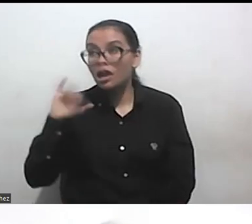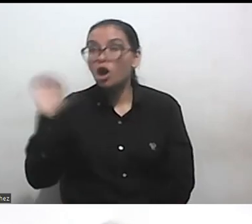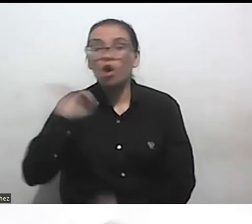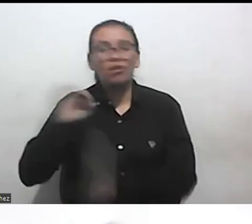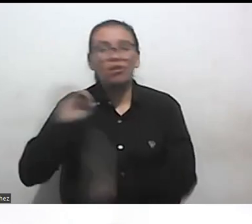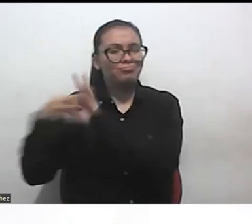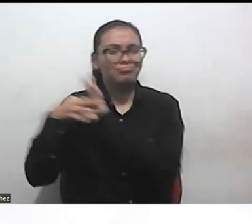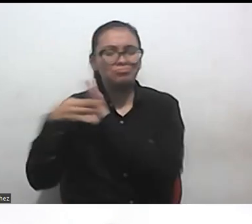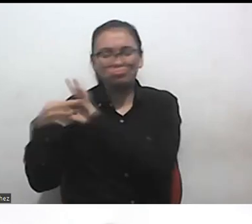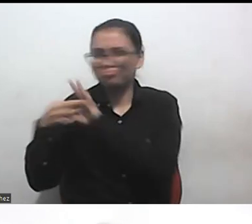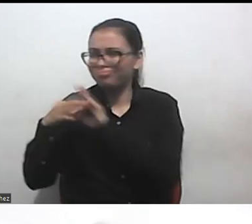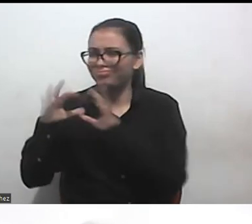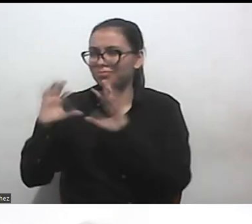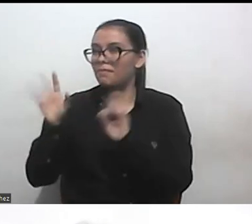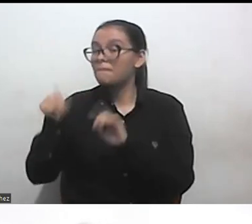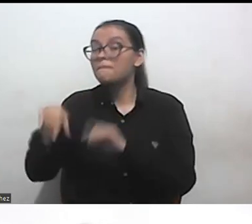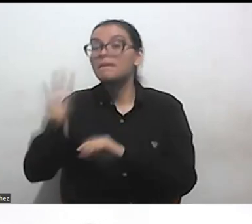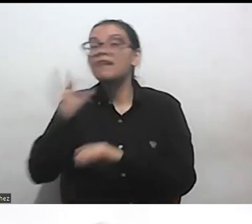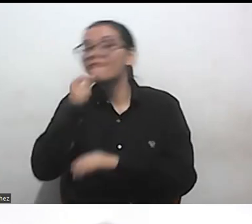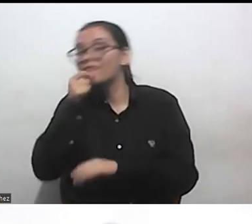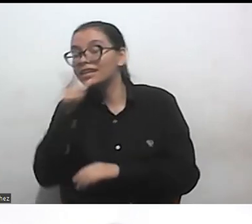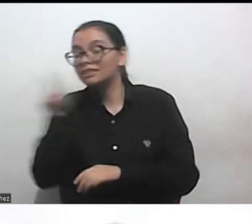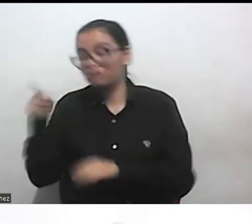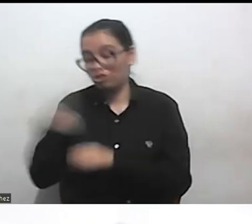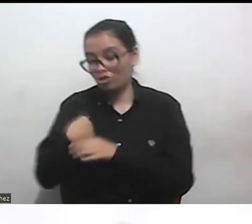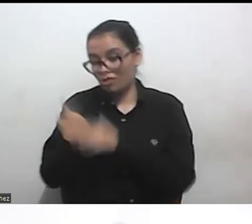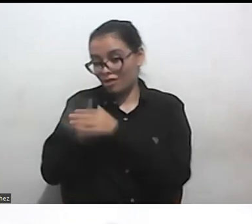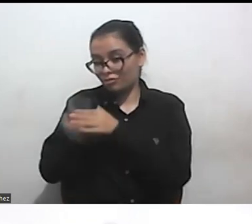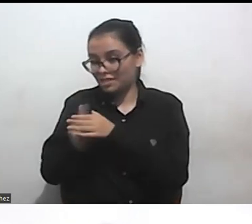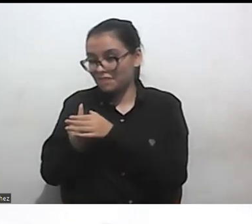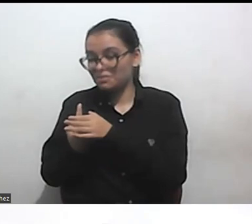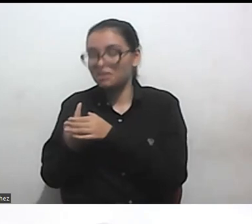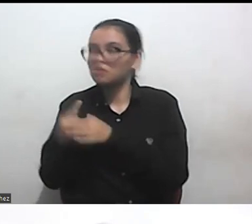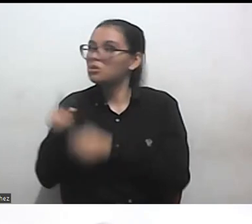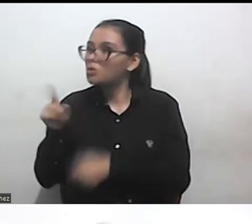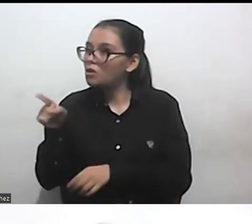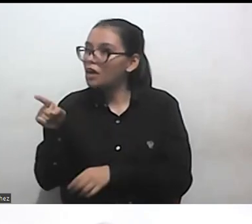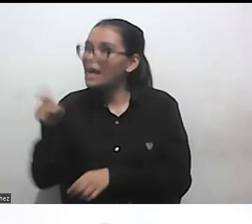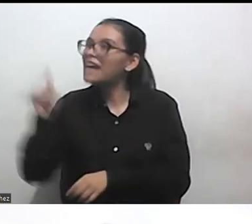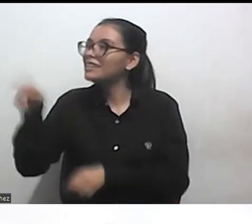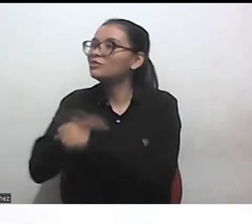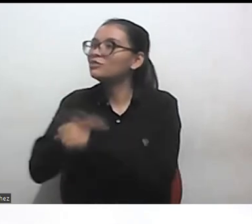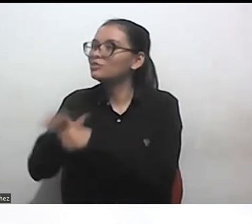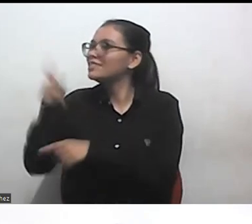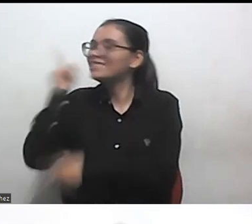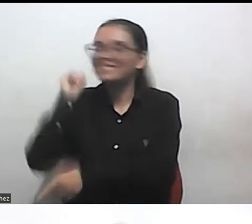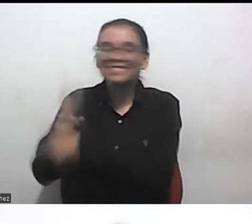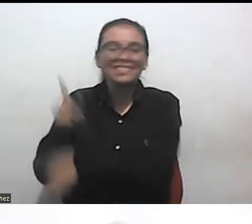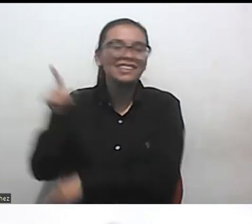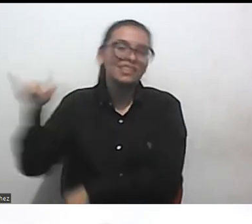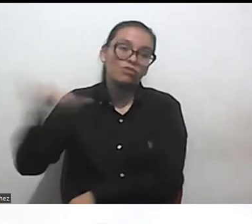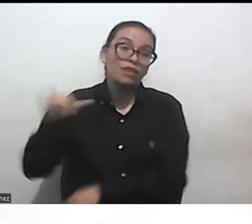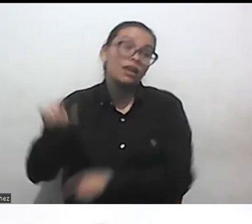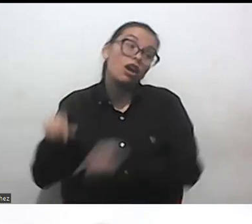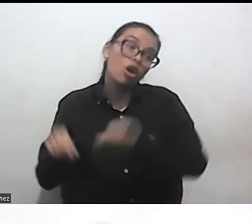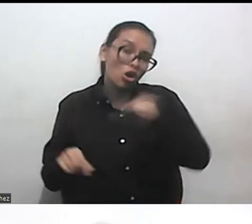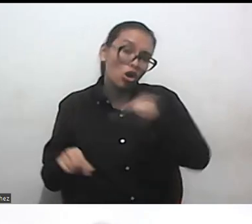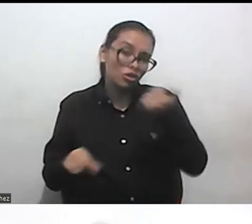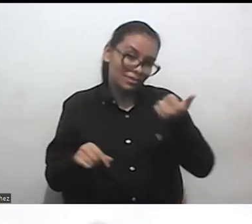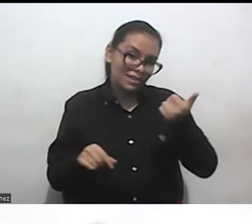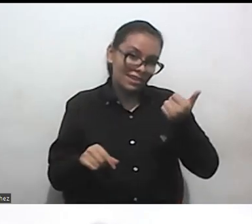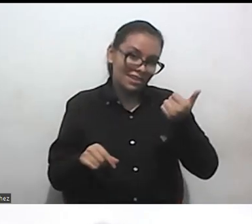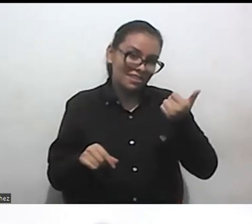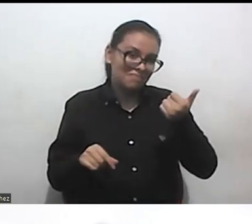rápido que una persona neurotípica o una persona sin discapacidad y creo que allí no es un sentido de